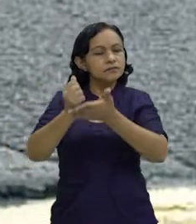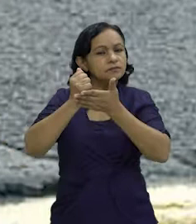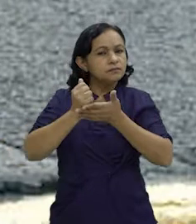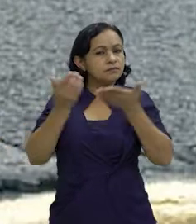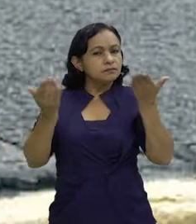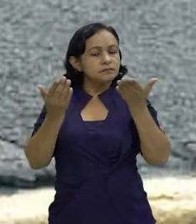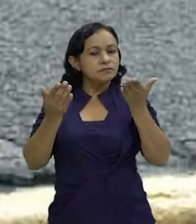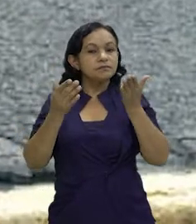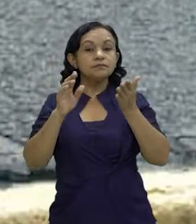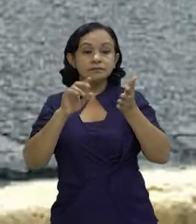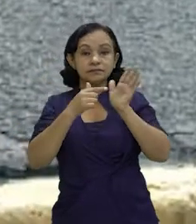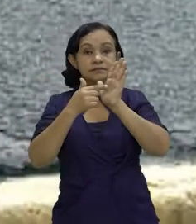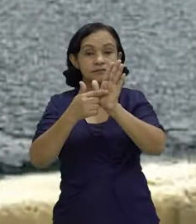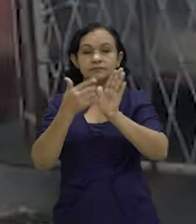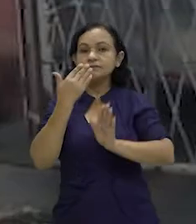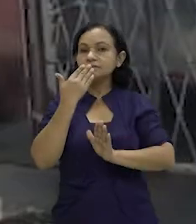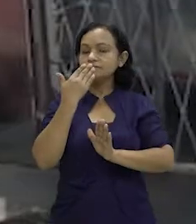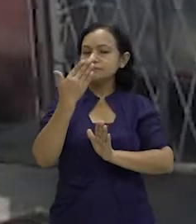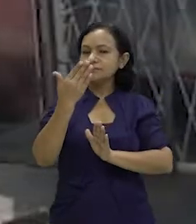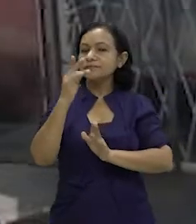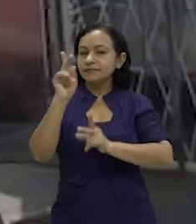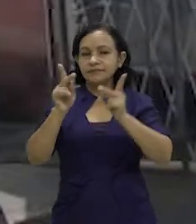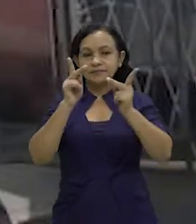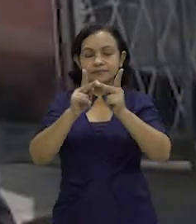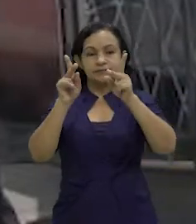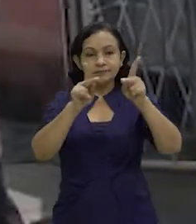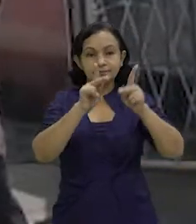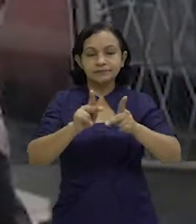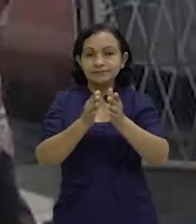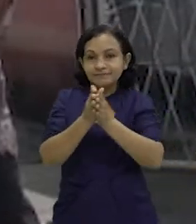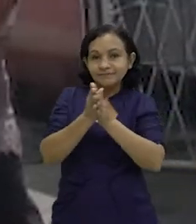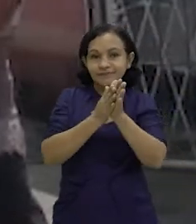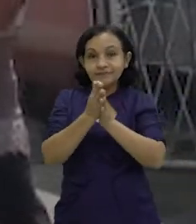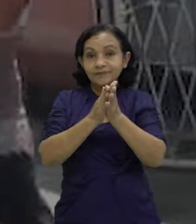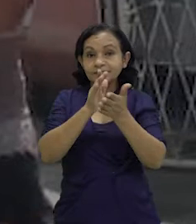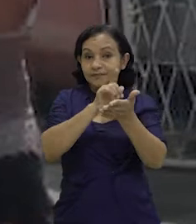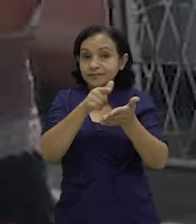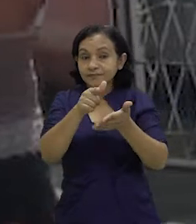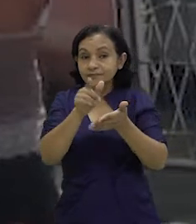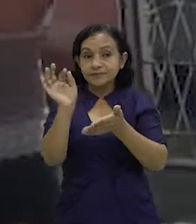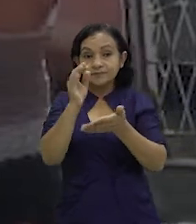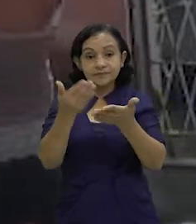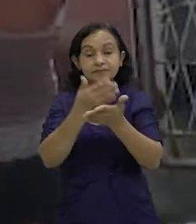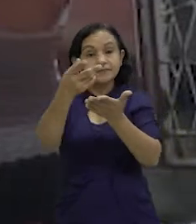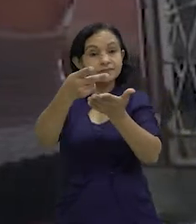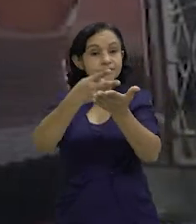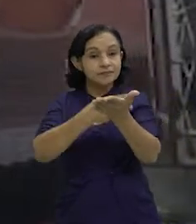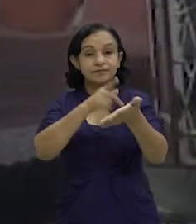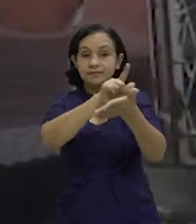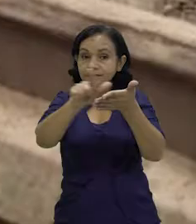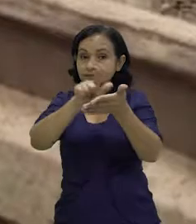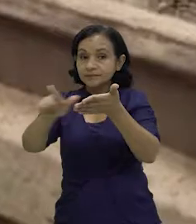nos ha dado, muestra de eso, sido, digamos, un éxito total, porque la gente aprovecha que se da este tipo de proyectos,